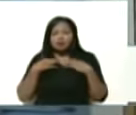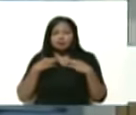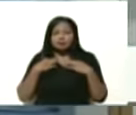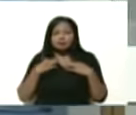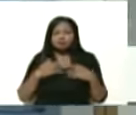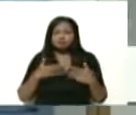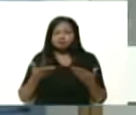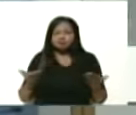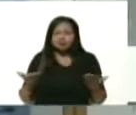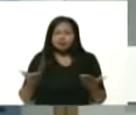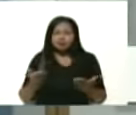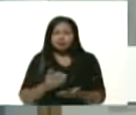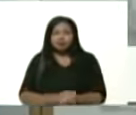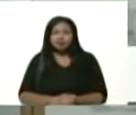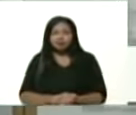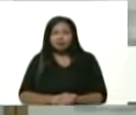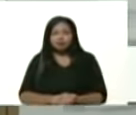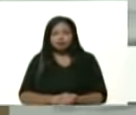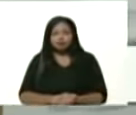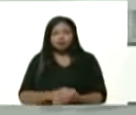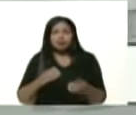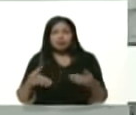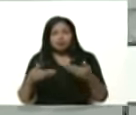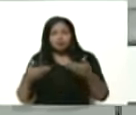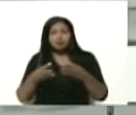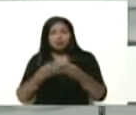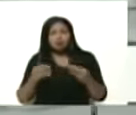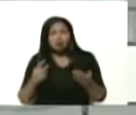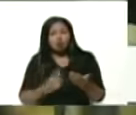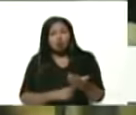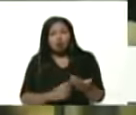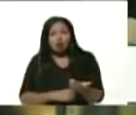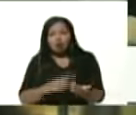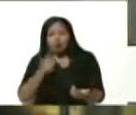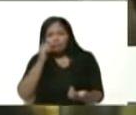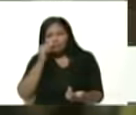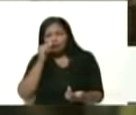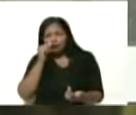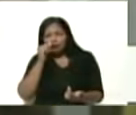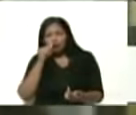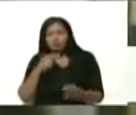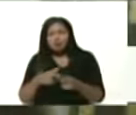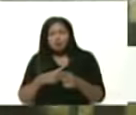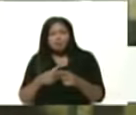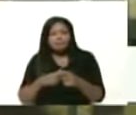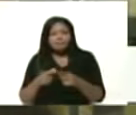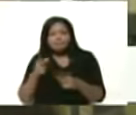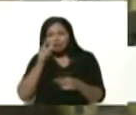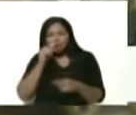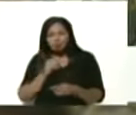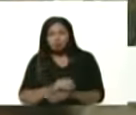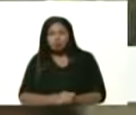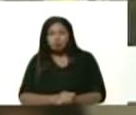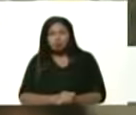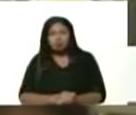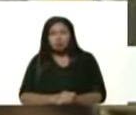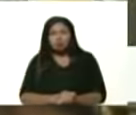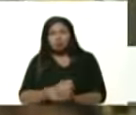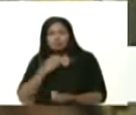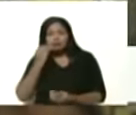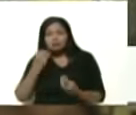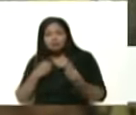para donárselas a sus hermanitos, a sus primos, a sus vecinos. Es por eso que estamos nosotros